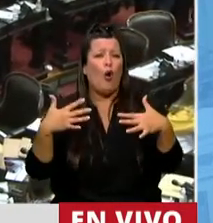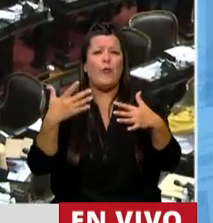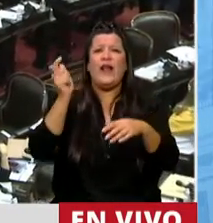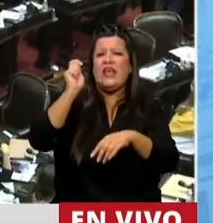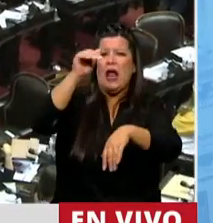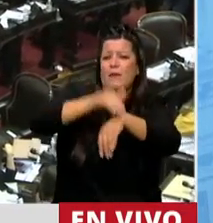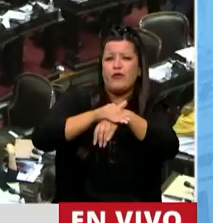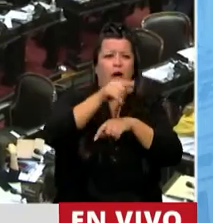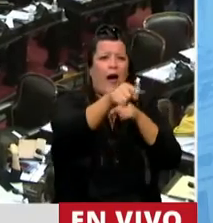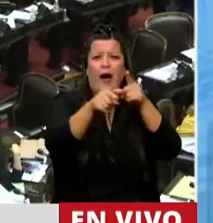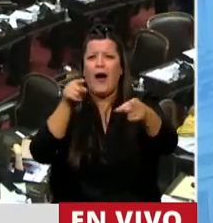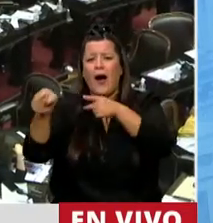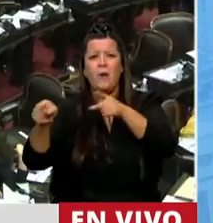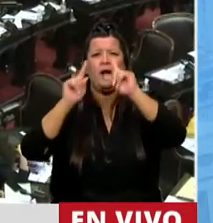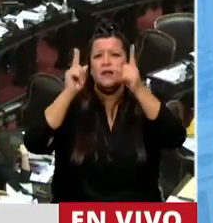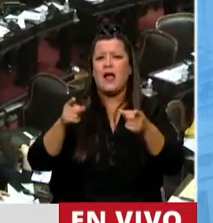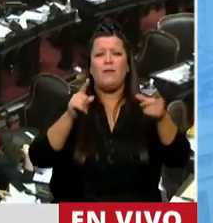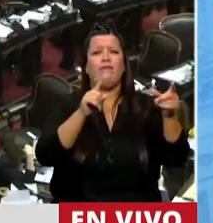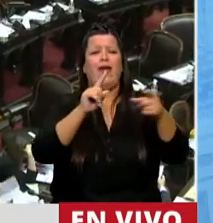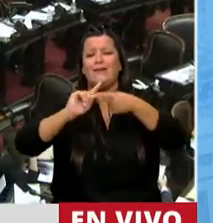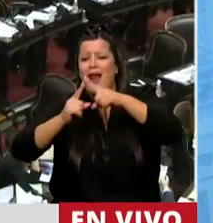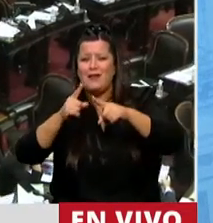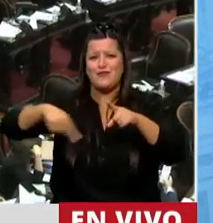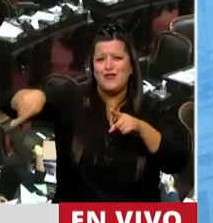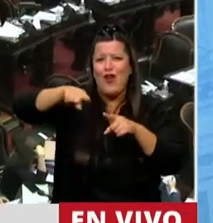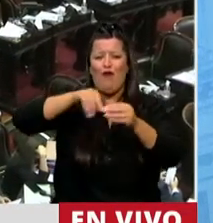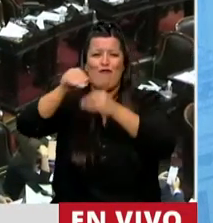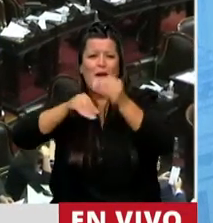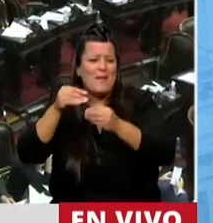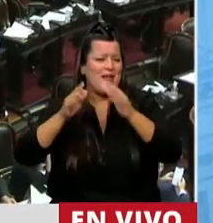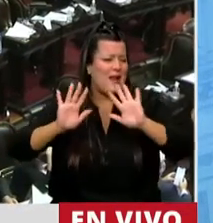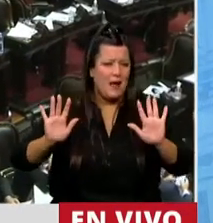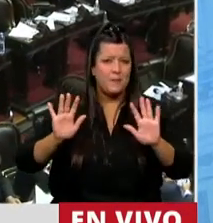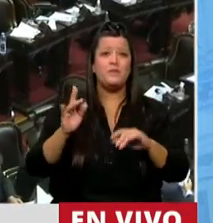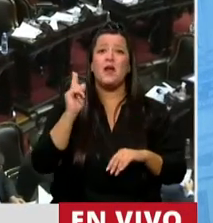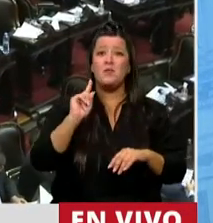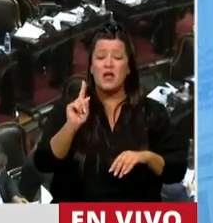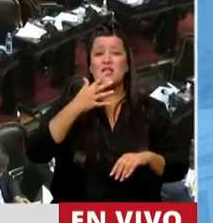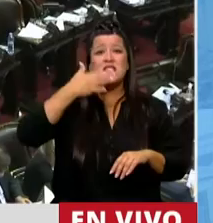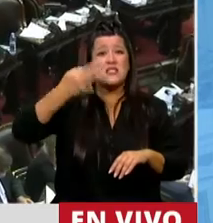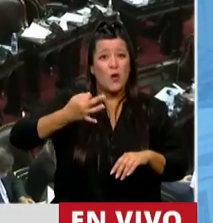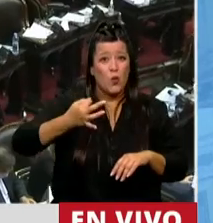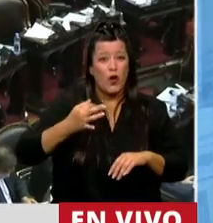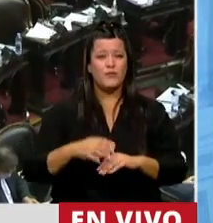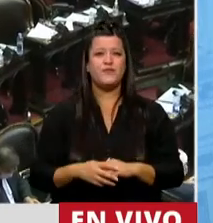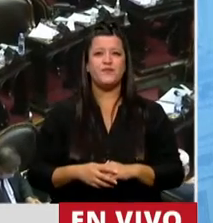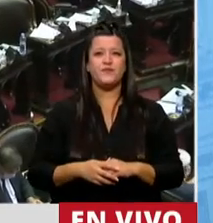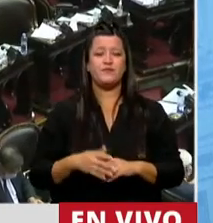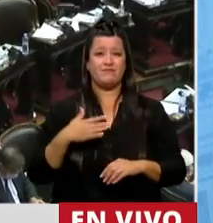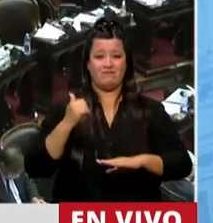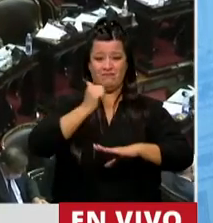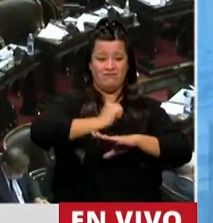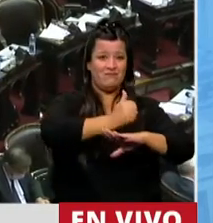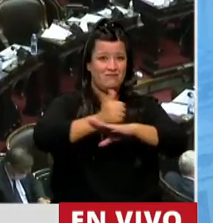responsabilidades, al vínculo con los familiares. Y seguramente en eso, los que estamos aquí